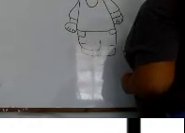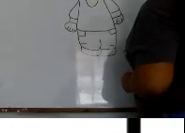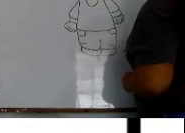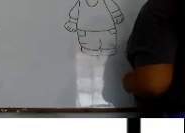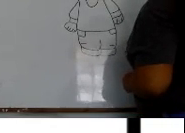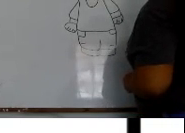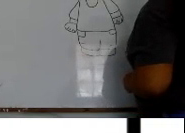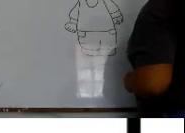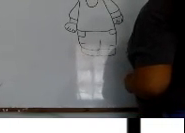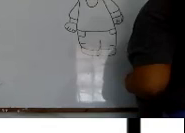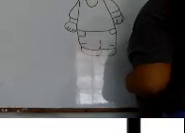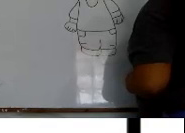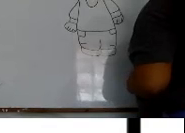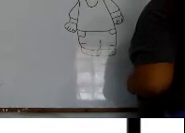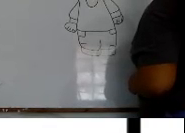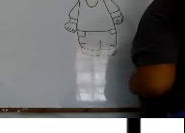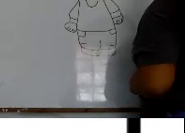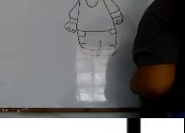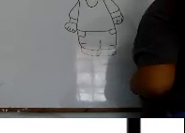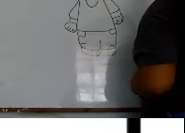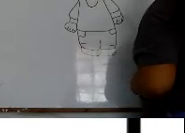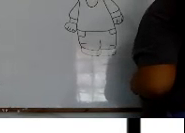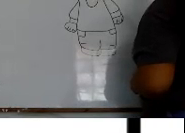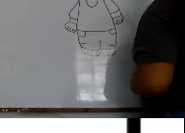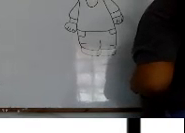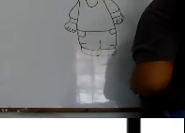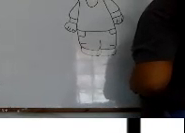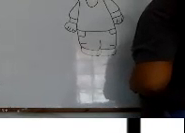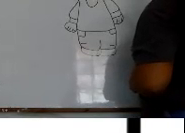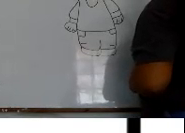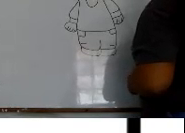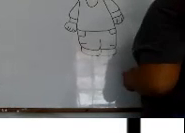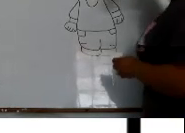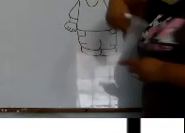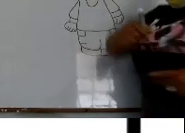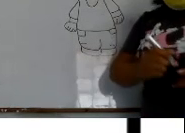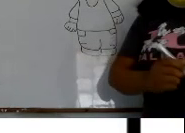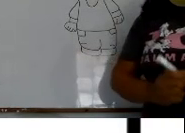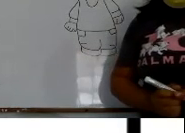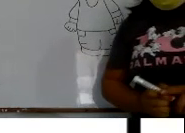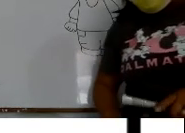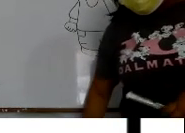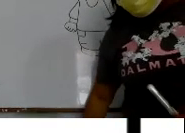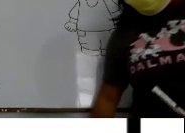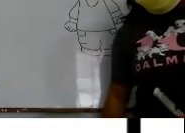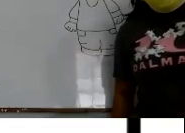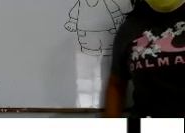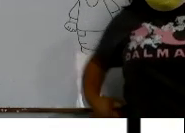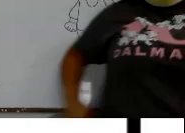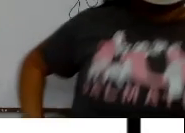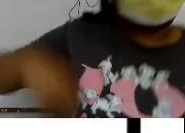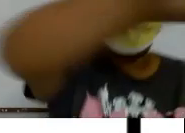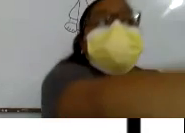De marzo Vamos a marzo Del año Dos mil veintidós Escribimos la fecha Por favor Todos